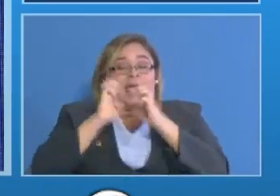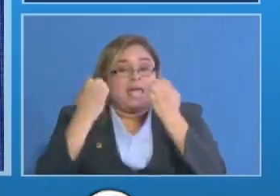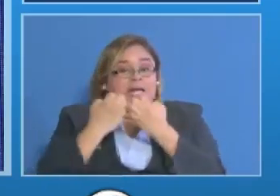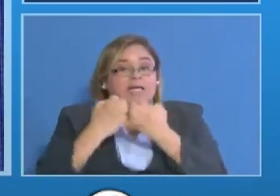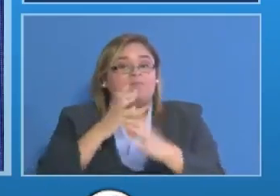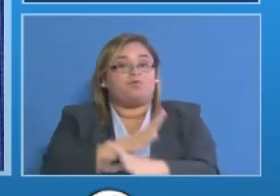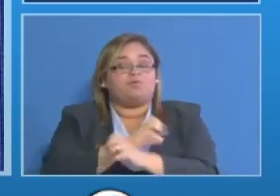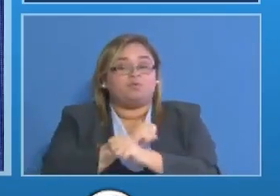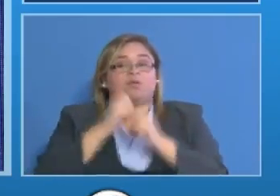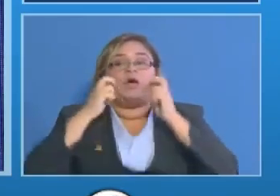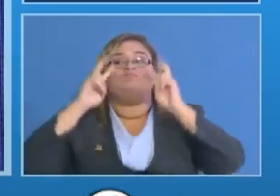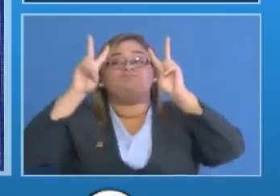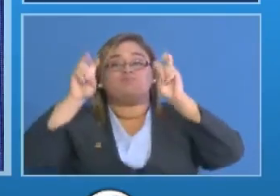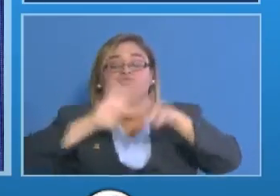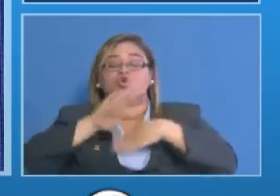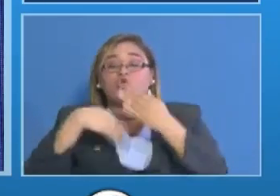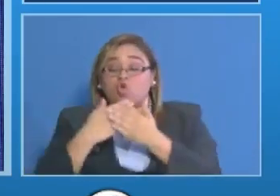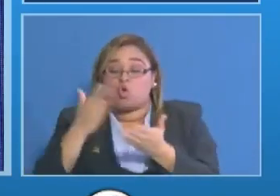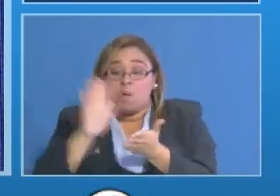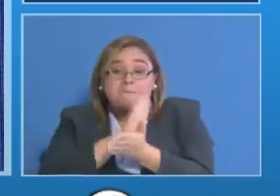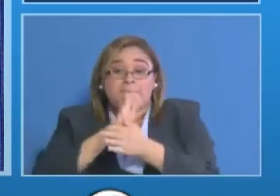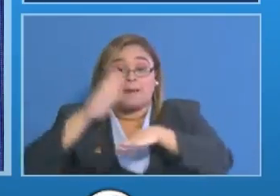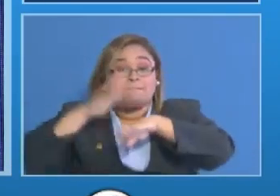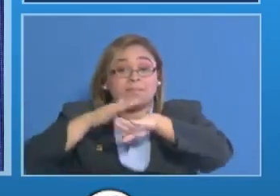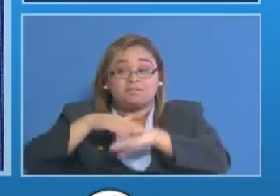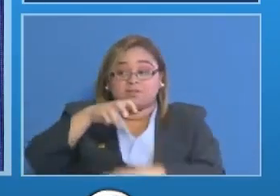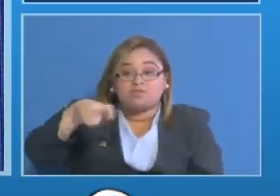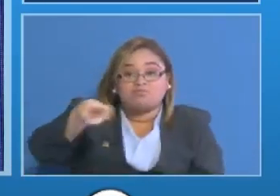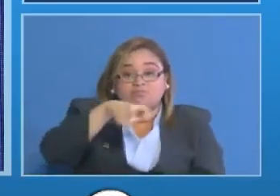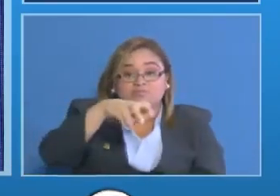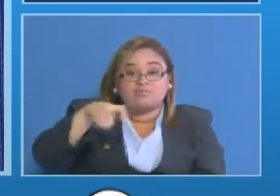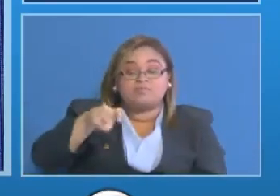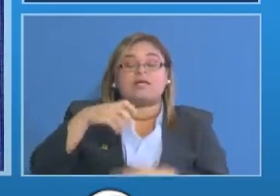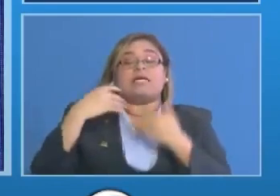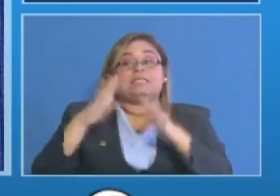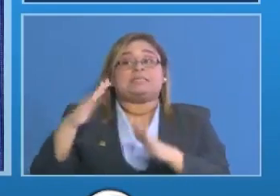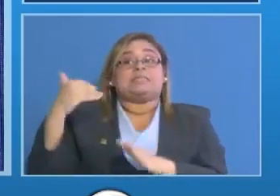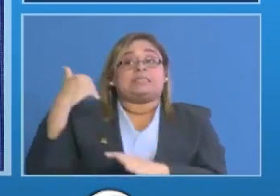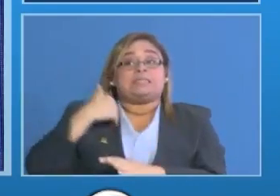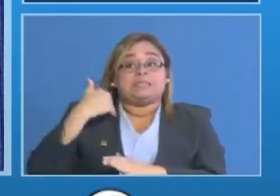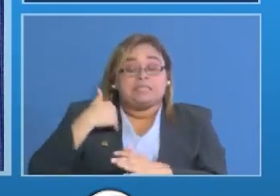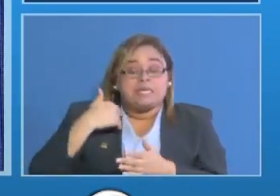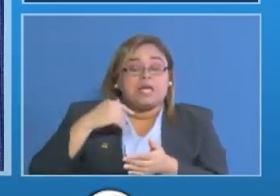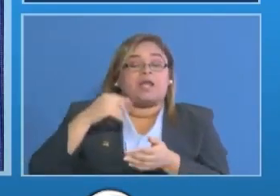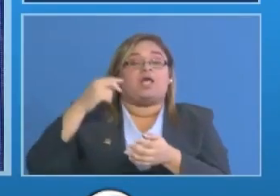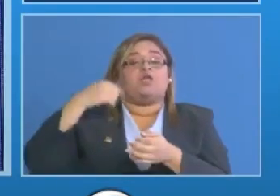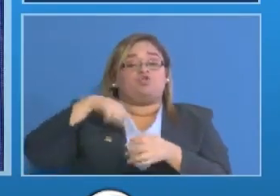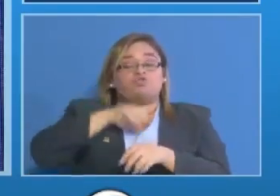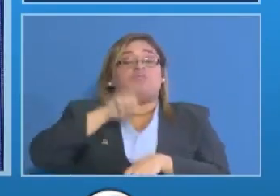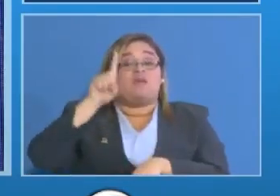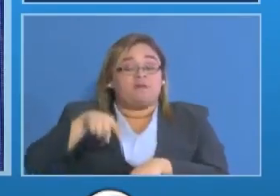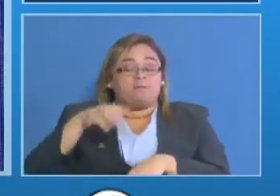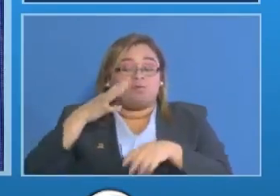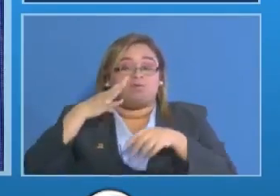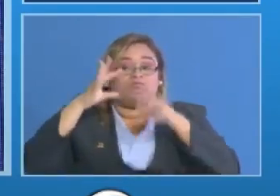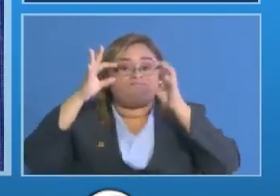los salvoconductos que estén ya que tenemos que verificar el fiel cumplimiento de los mismos